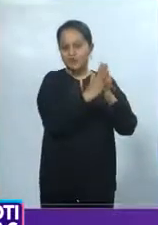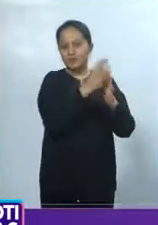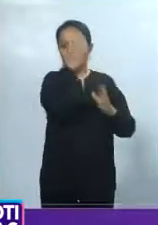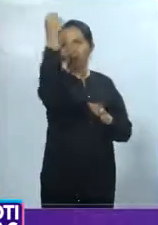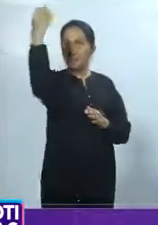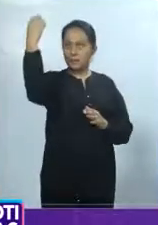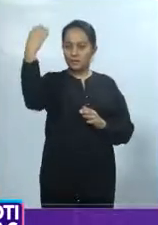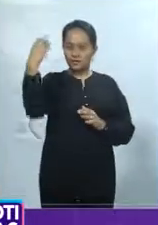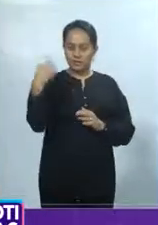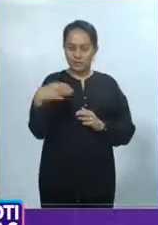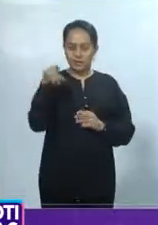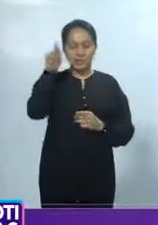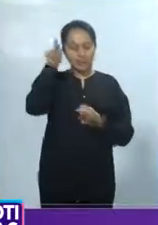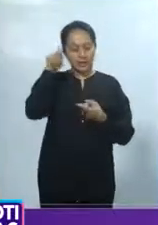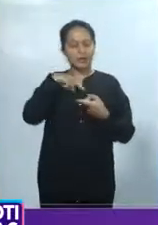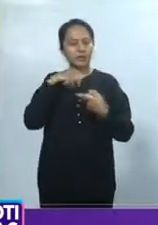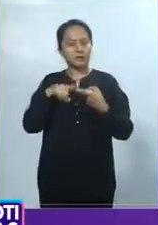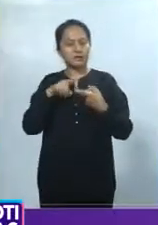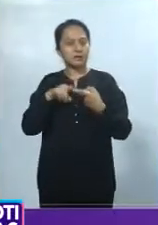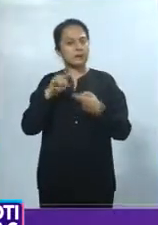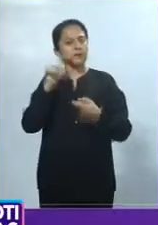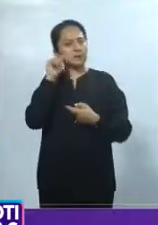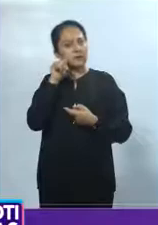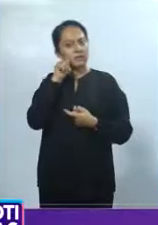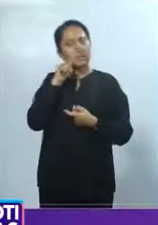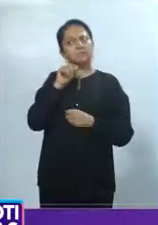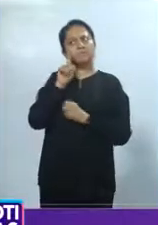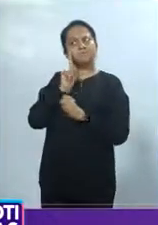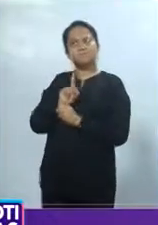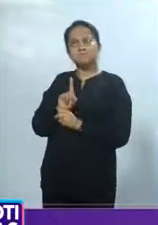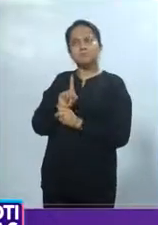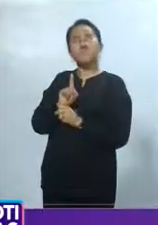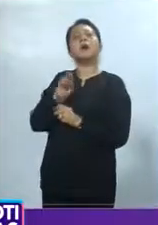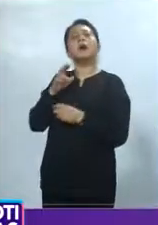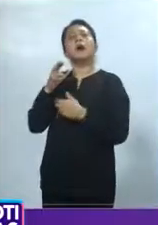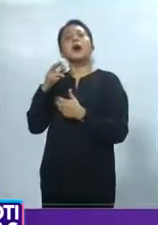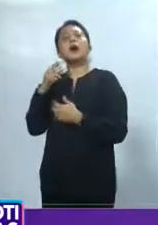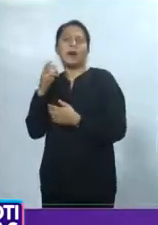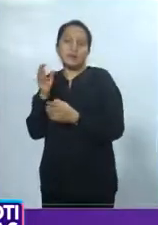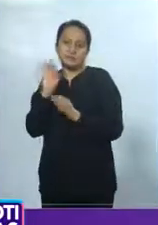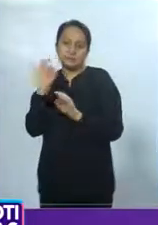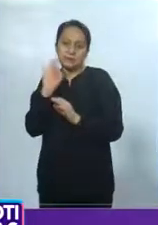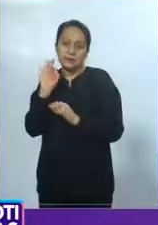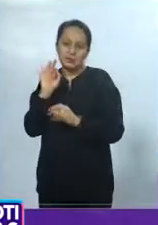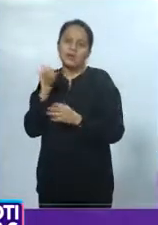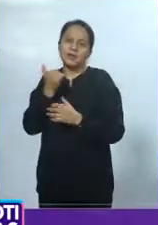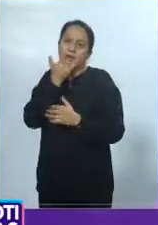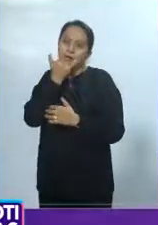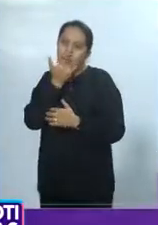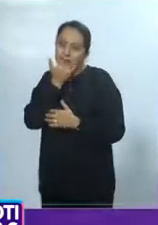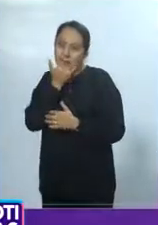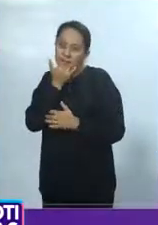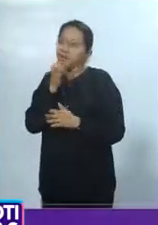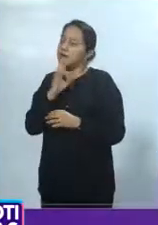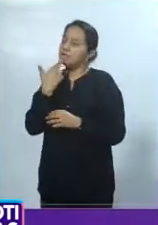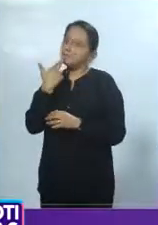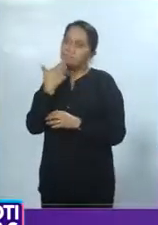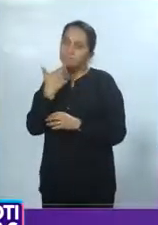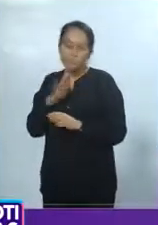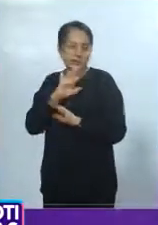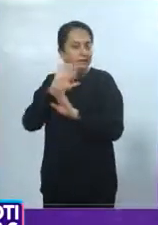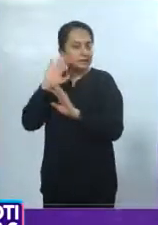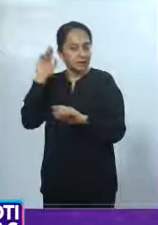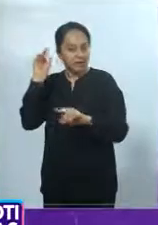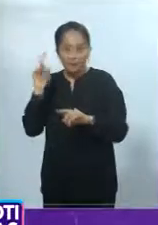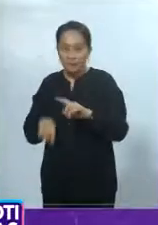A los, a quien se ganó la licitación de los cajeros, que esté para que funcionen bien los cajeros. Ya hay una